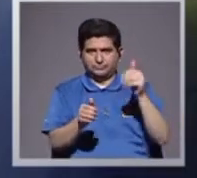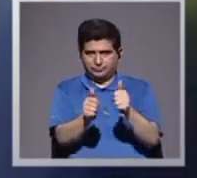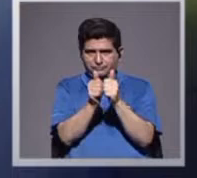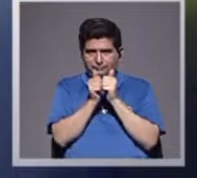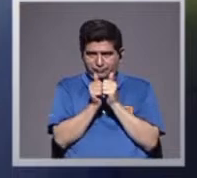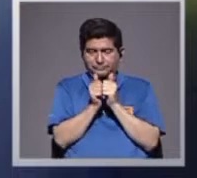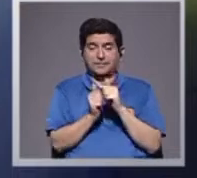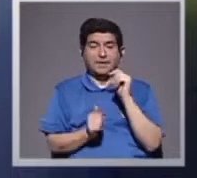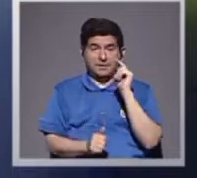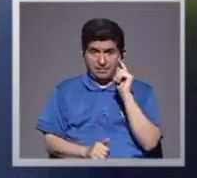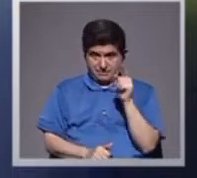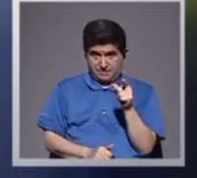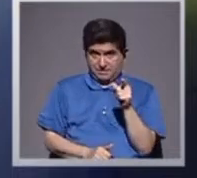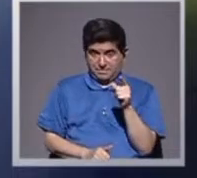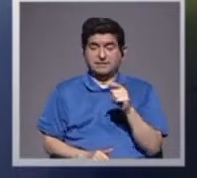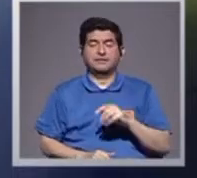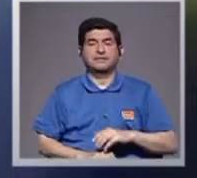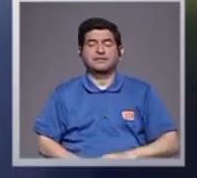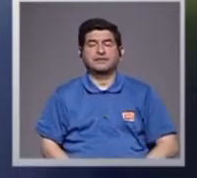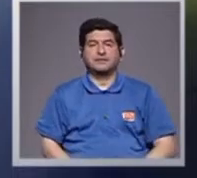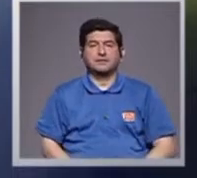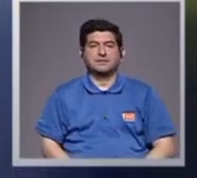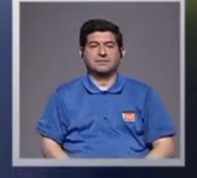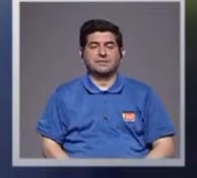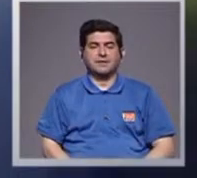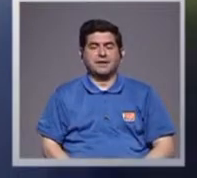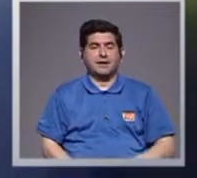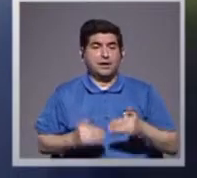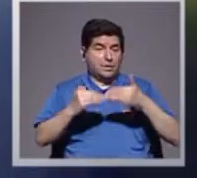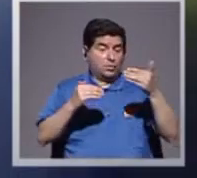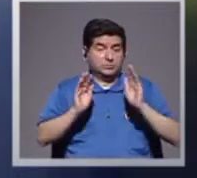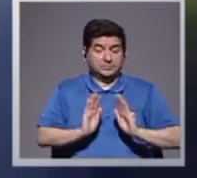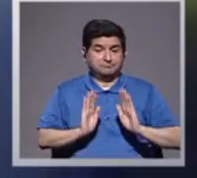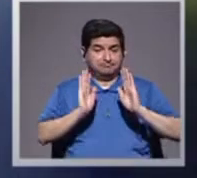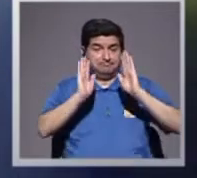caja de maravillas.